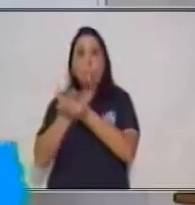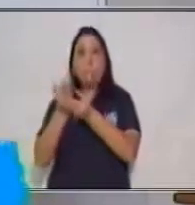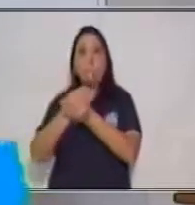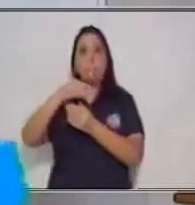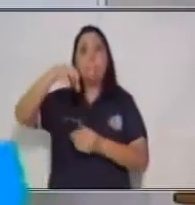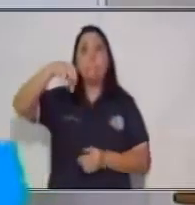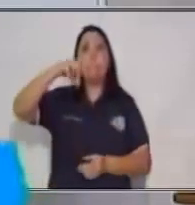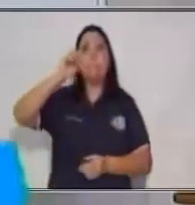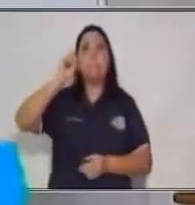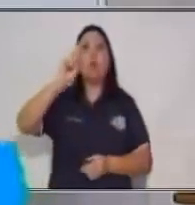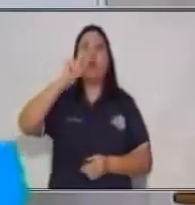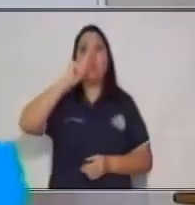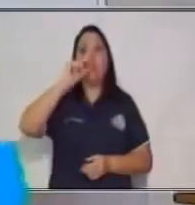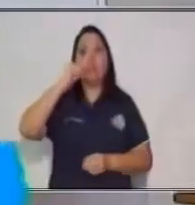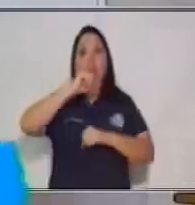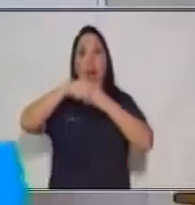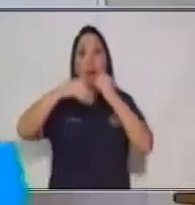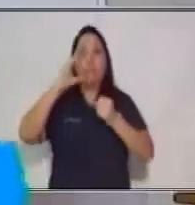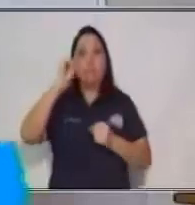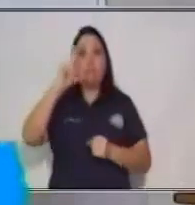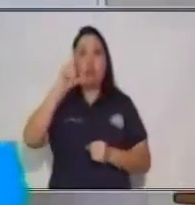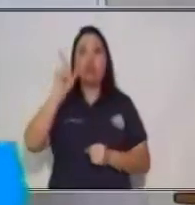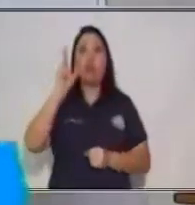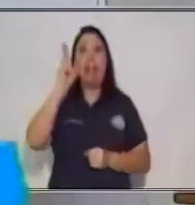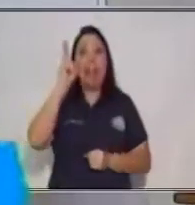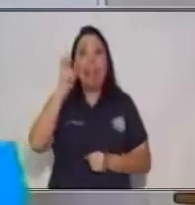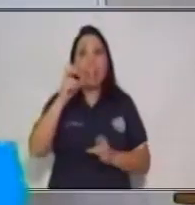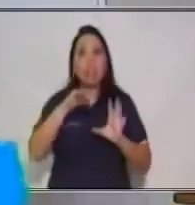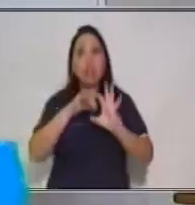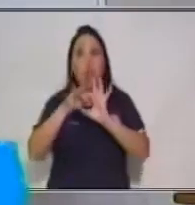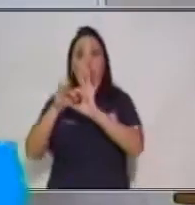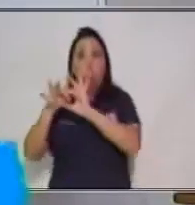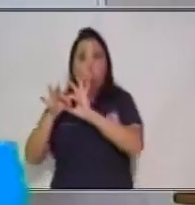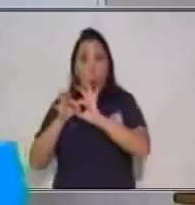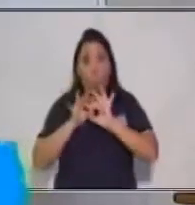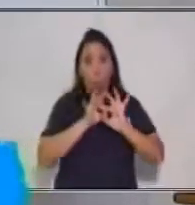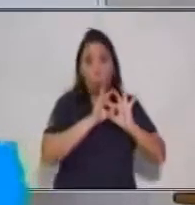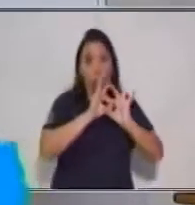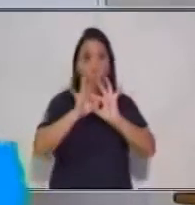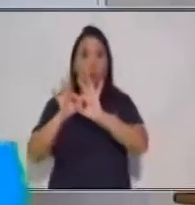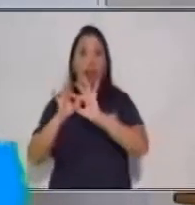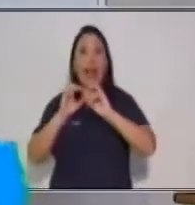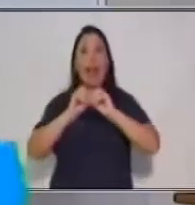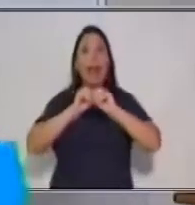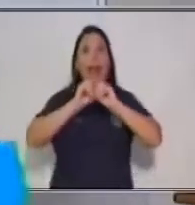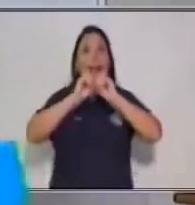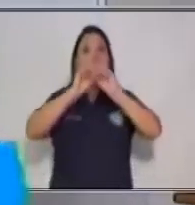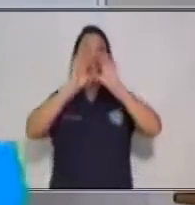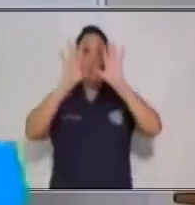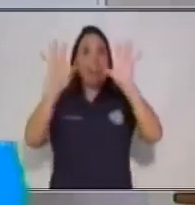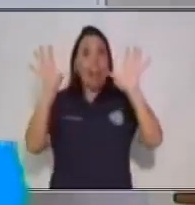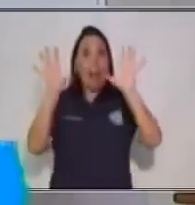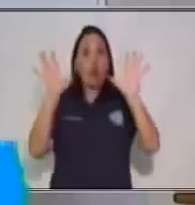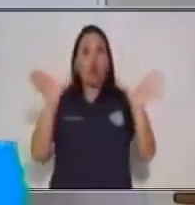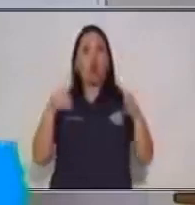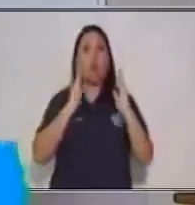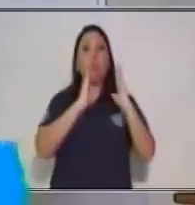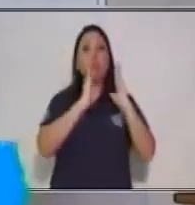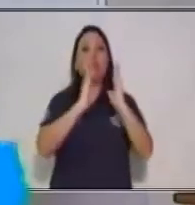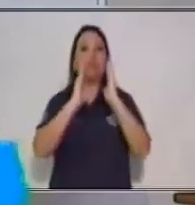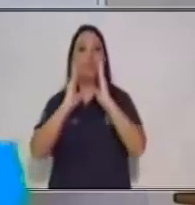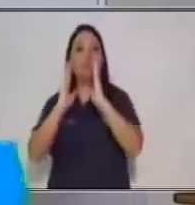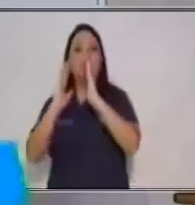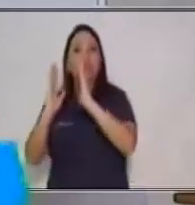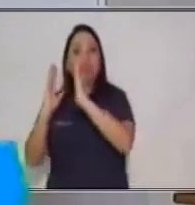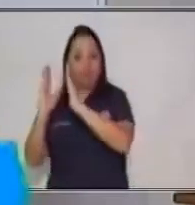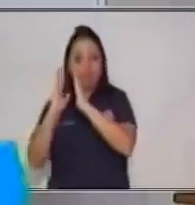Para eso nos sirve organizar. Para darnos también esa claridad y saber cómo vamos a estructurar y cómo vamos